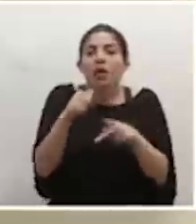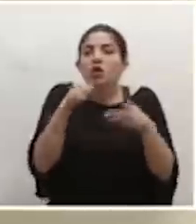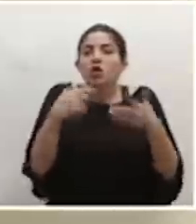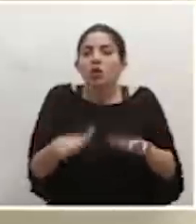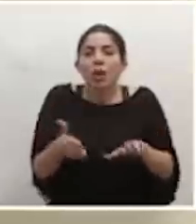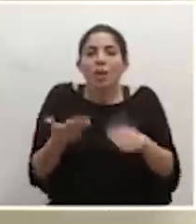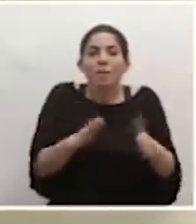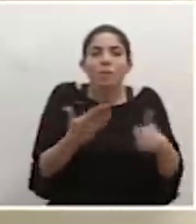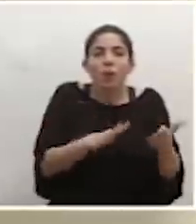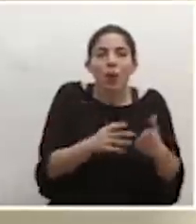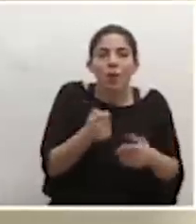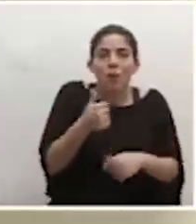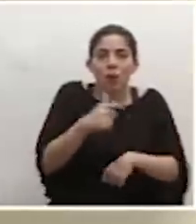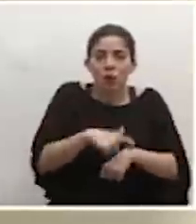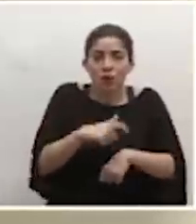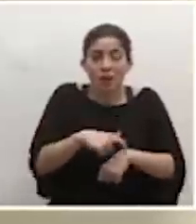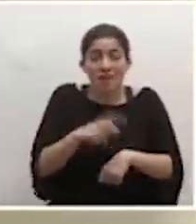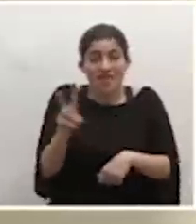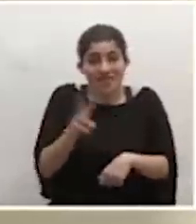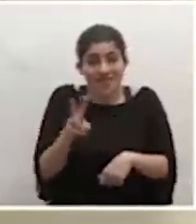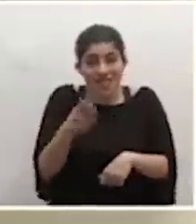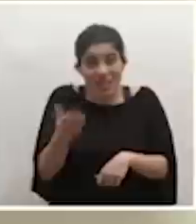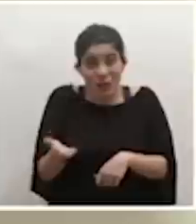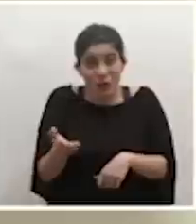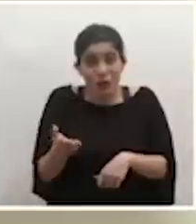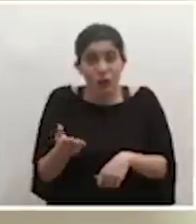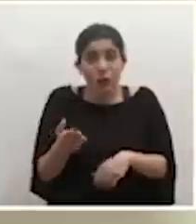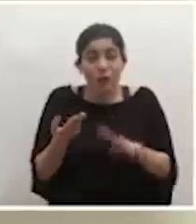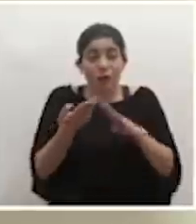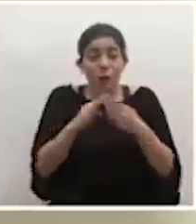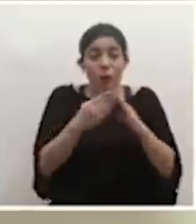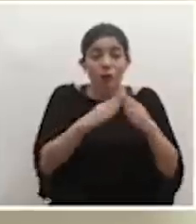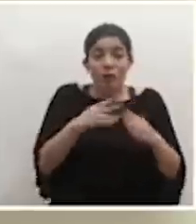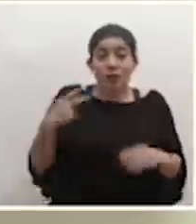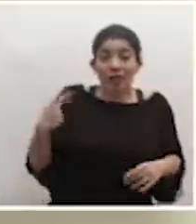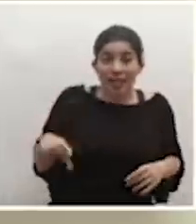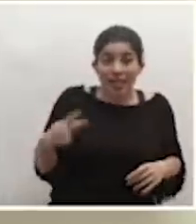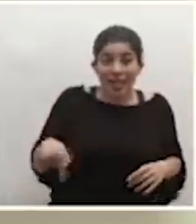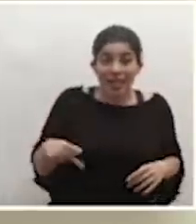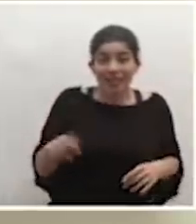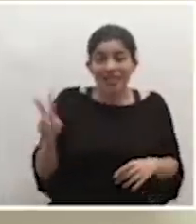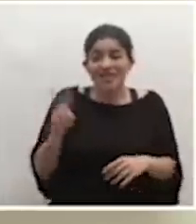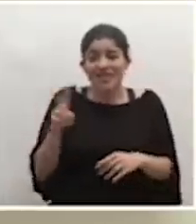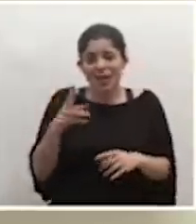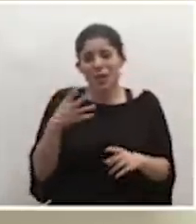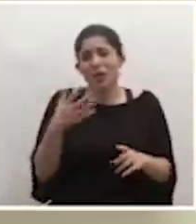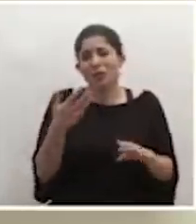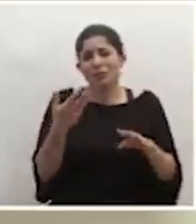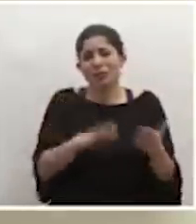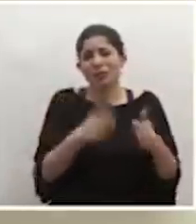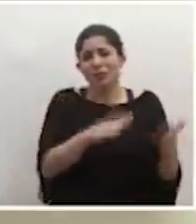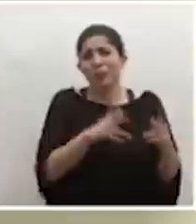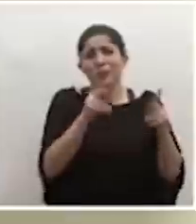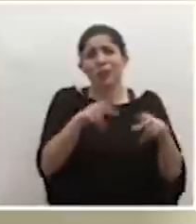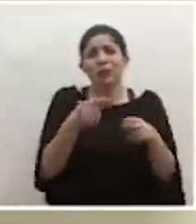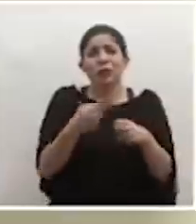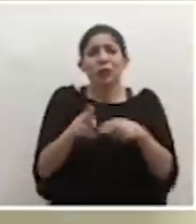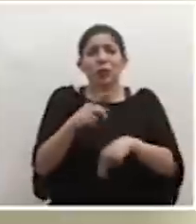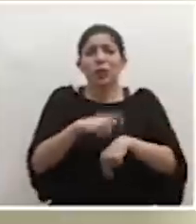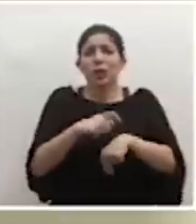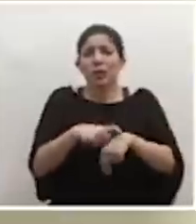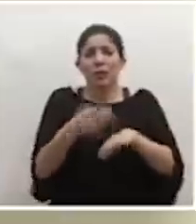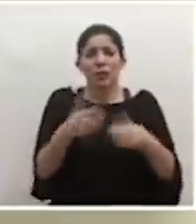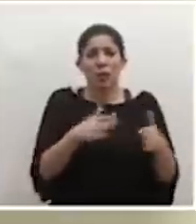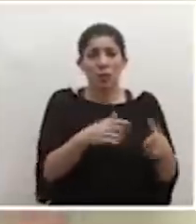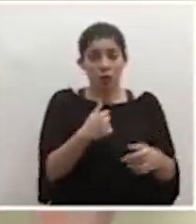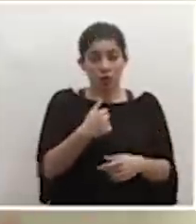cuestión de días. Un virus de estos, o justamente en poblaciones de riesgo, mata personas en cuestión de días. Y eso no